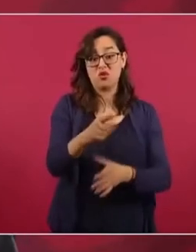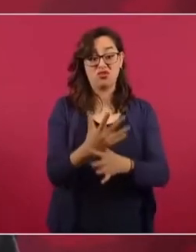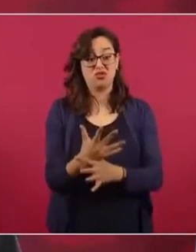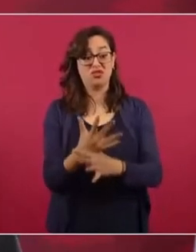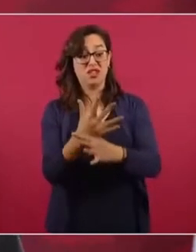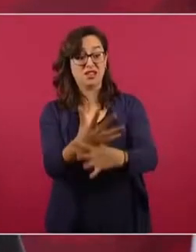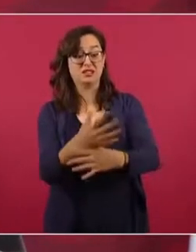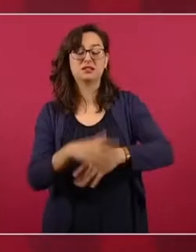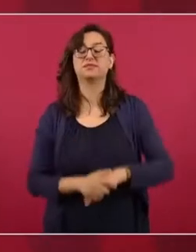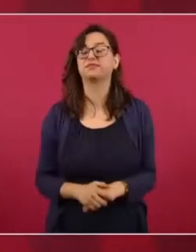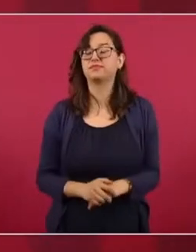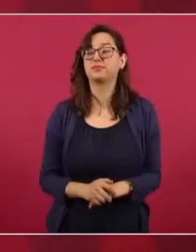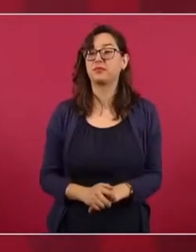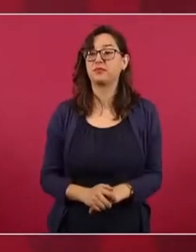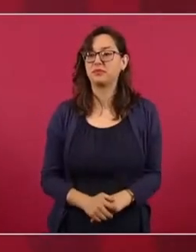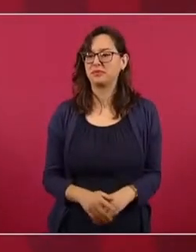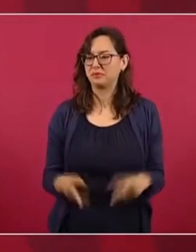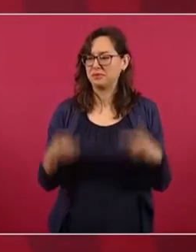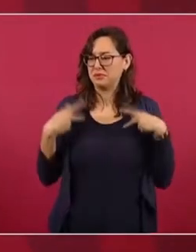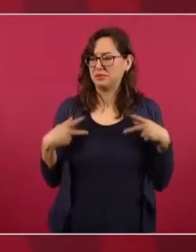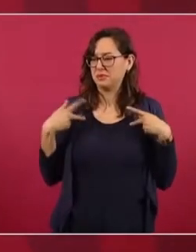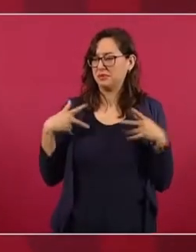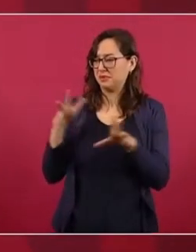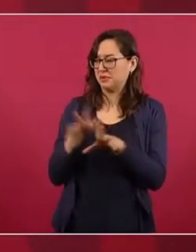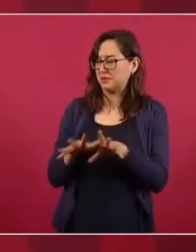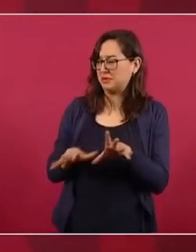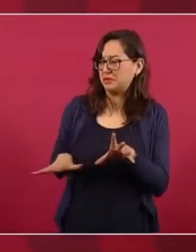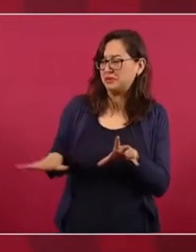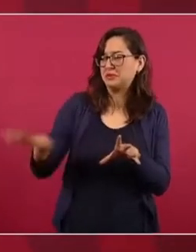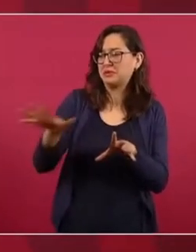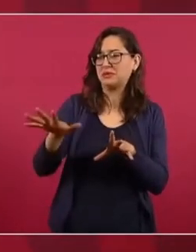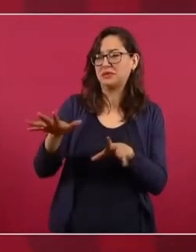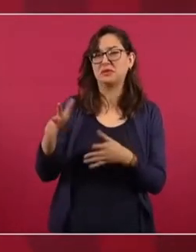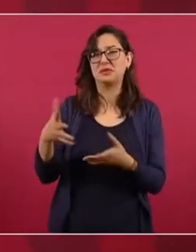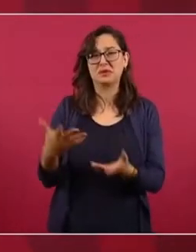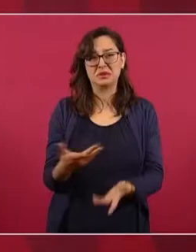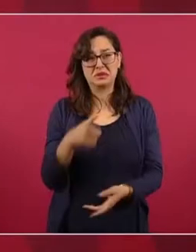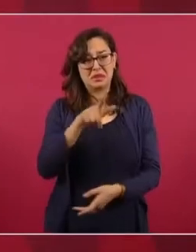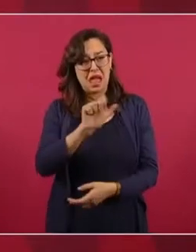son los más ignorantes.